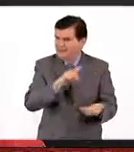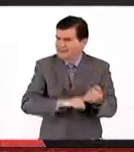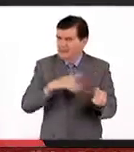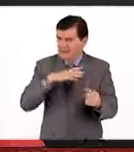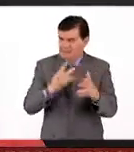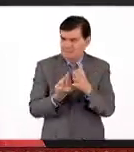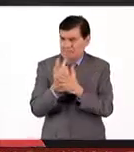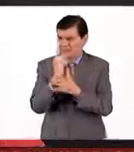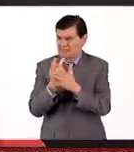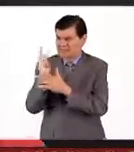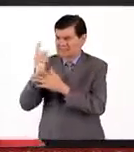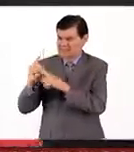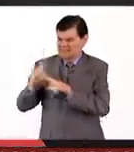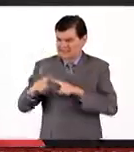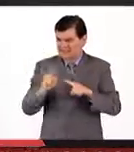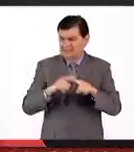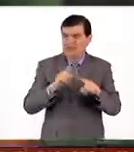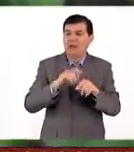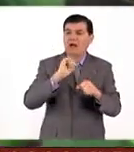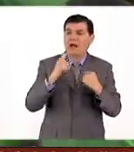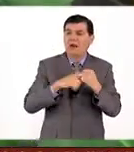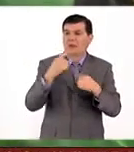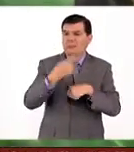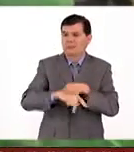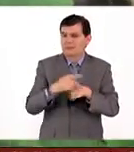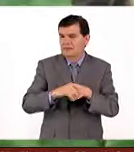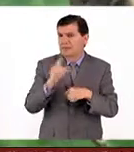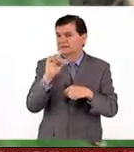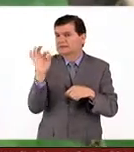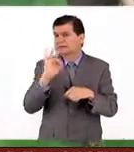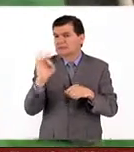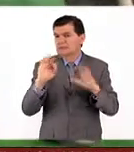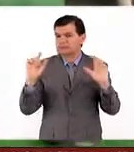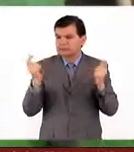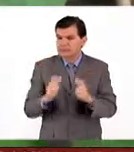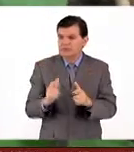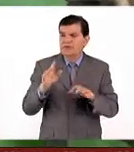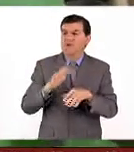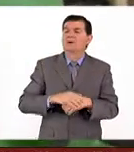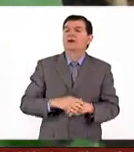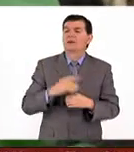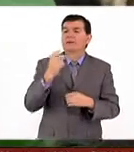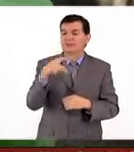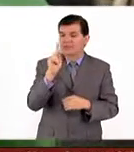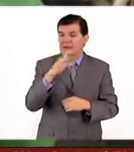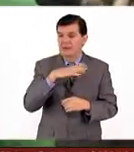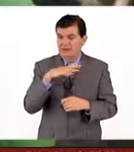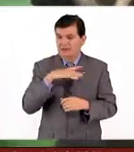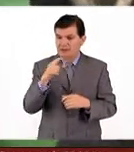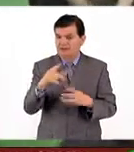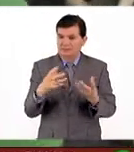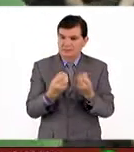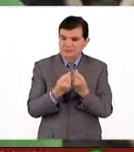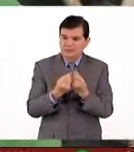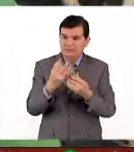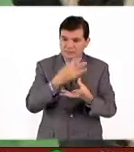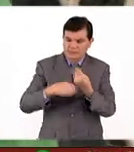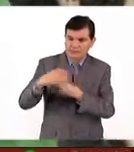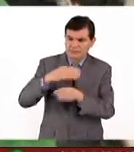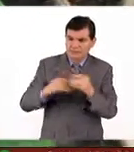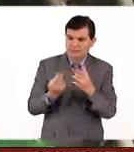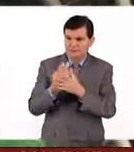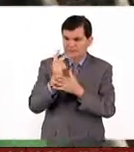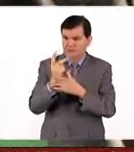de plantas en alguna categoría de riesgo. Eso puede ser en peligro de extinción, amenazadas, pero que son parte de nuestra riqueza